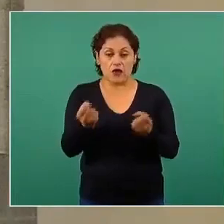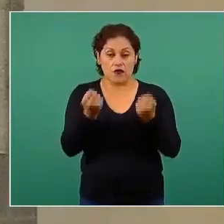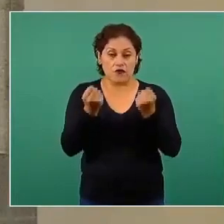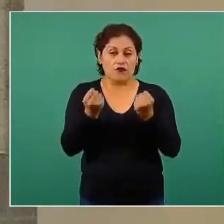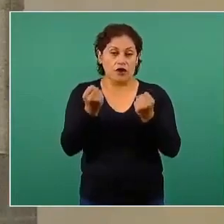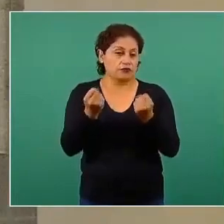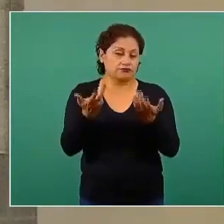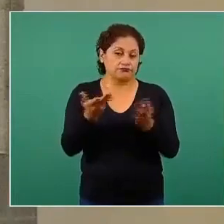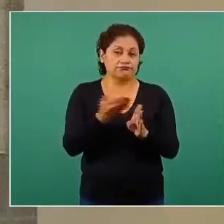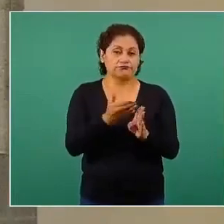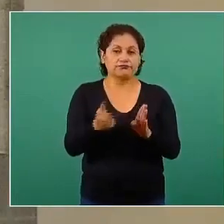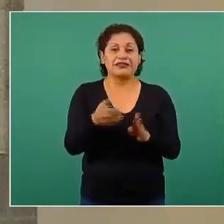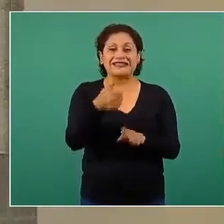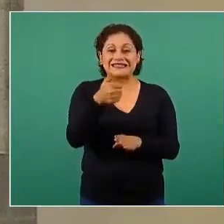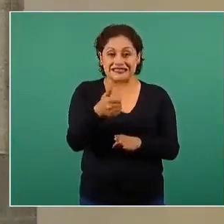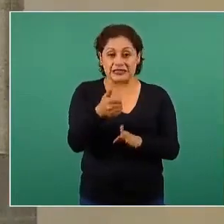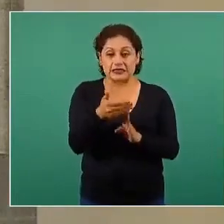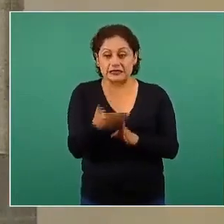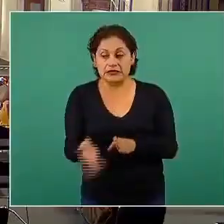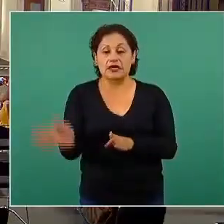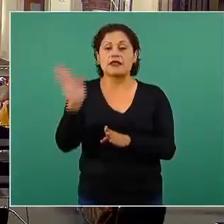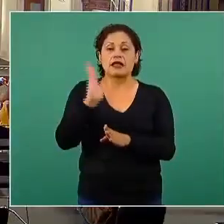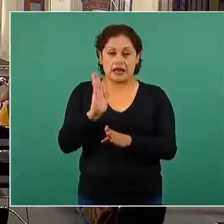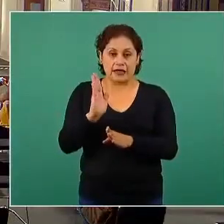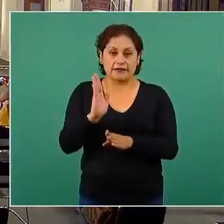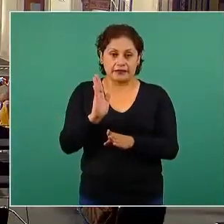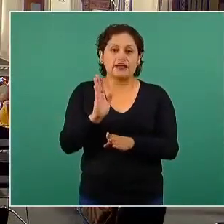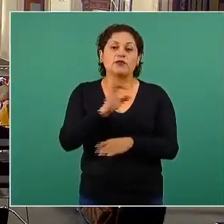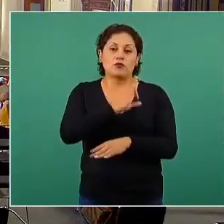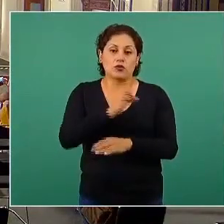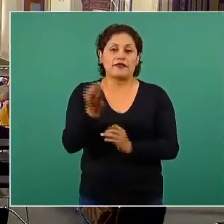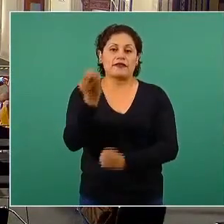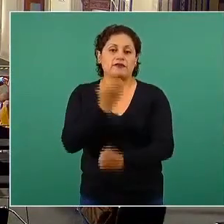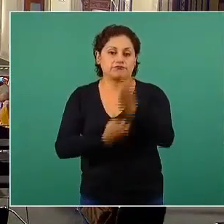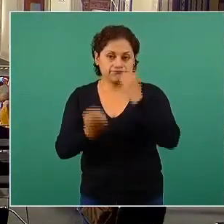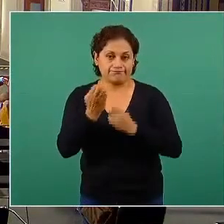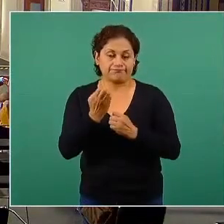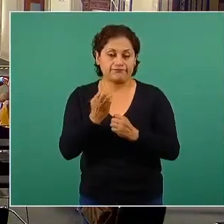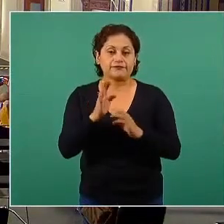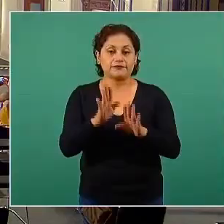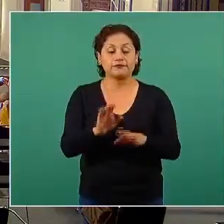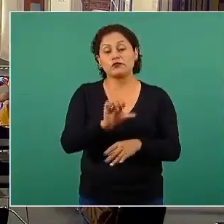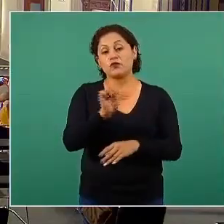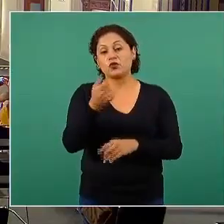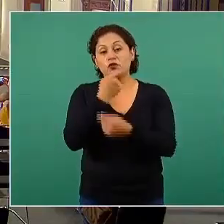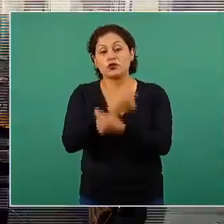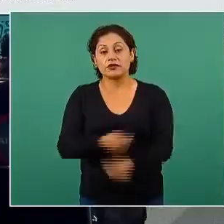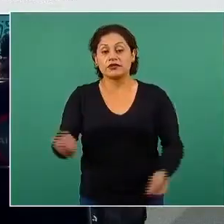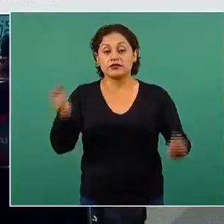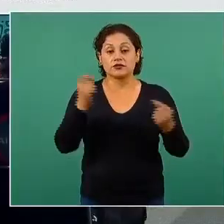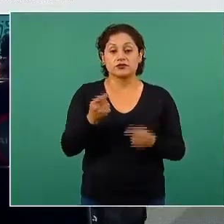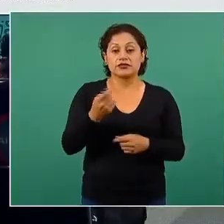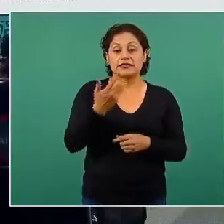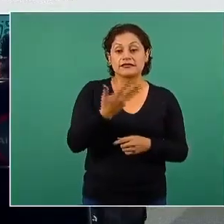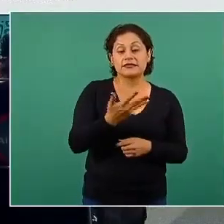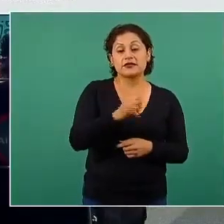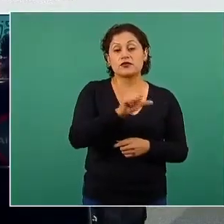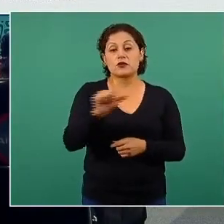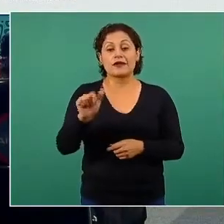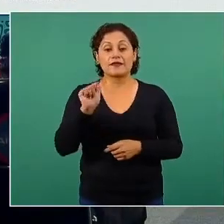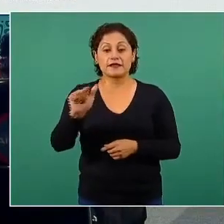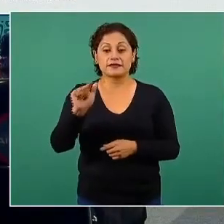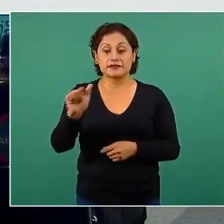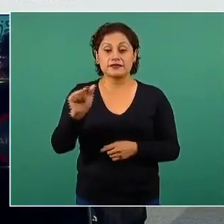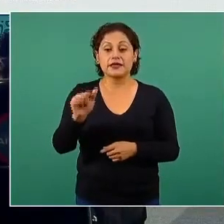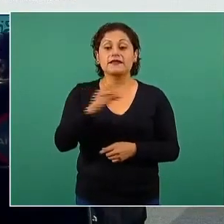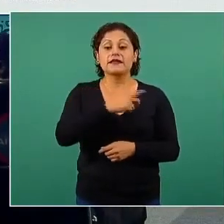beneficios para la salud. Y los niños de 5 a 17 años se recomienda que hagan 60 minutos de actividad